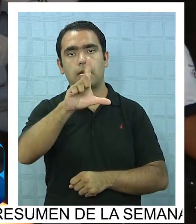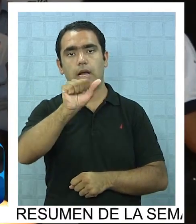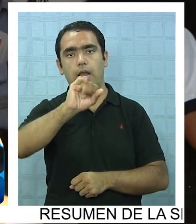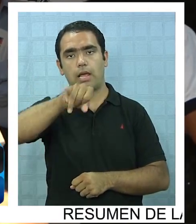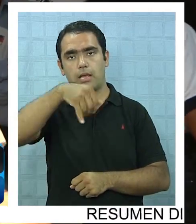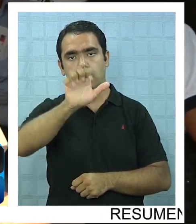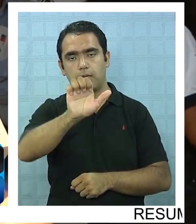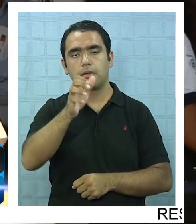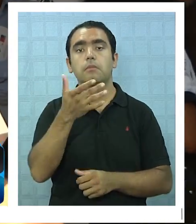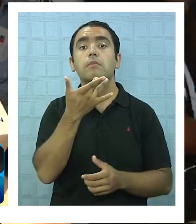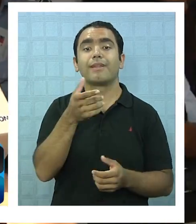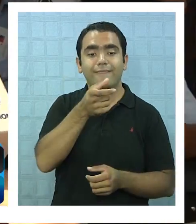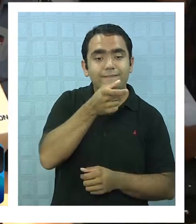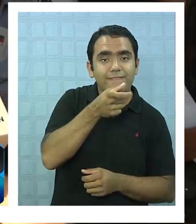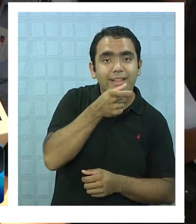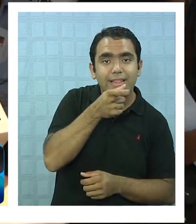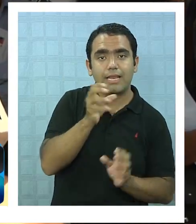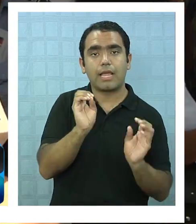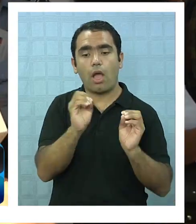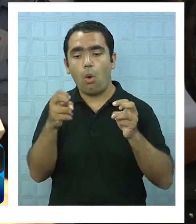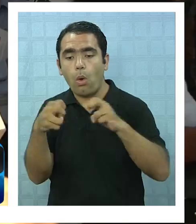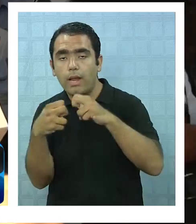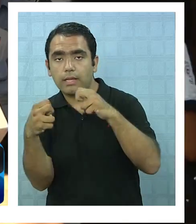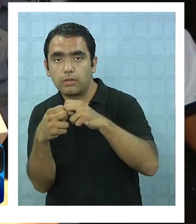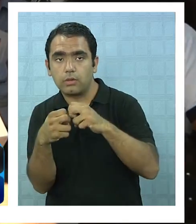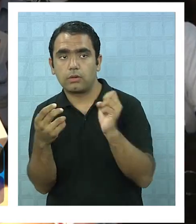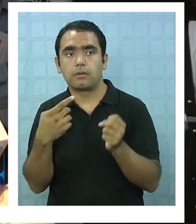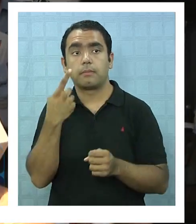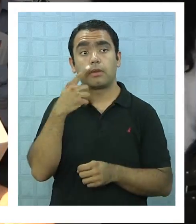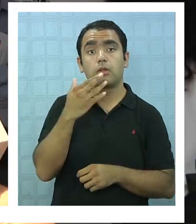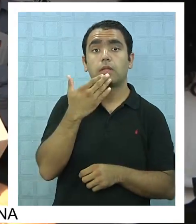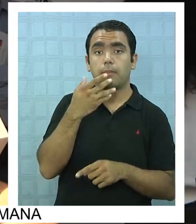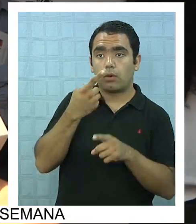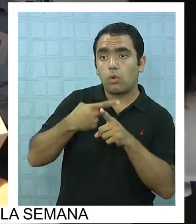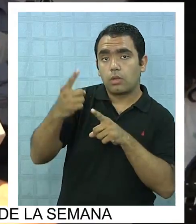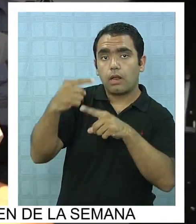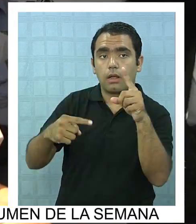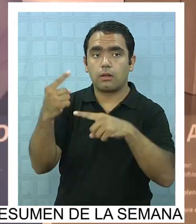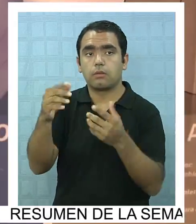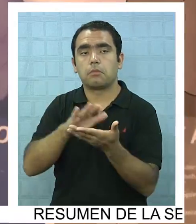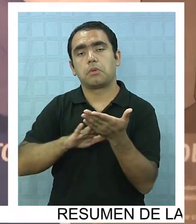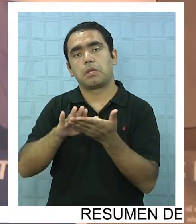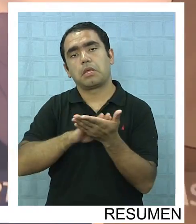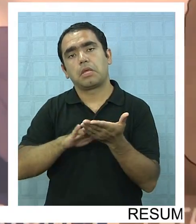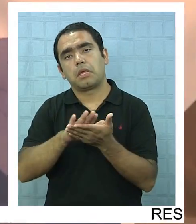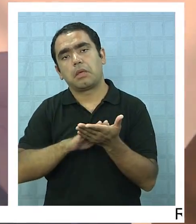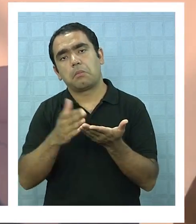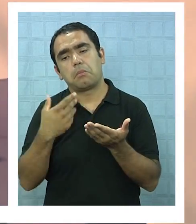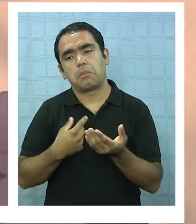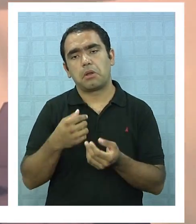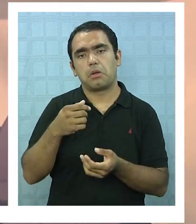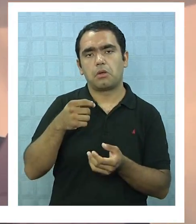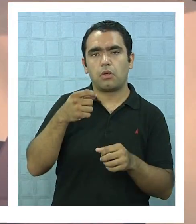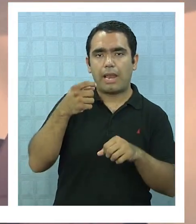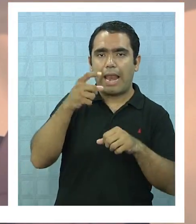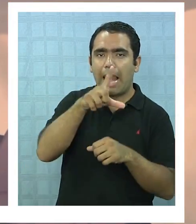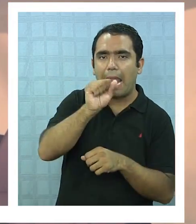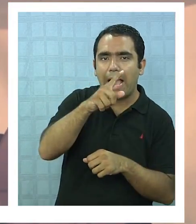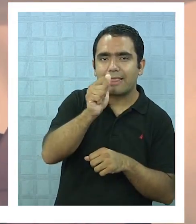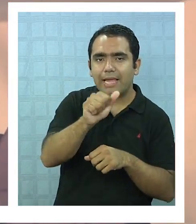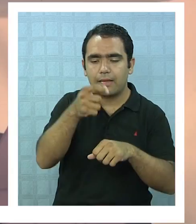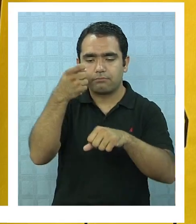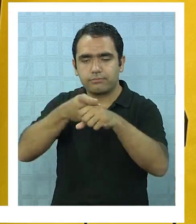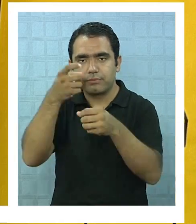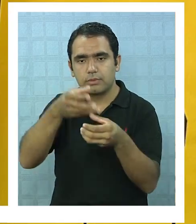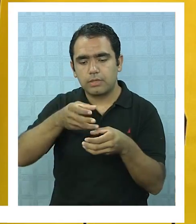sistemas de batería, componentes electrónicos, pero también tenemos otras cosas que no podemos mostrar acá, como el reciclaje de las chatarras, madera, plásticos. La